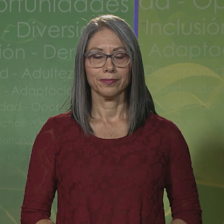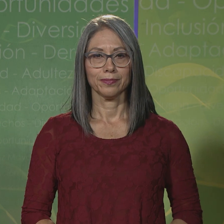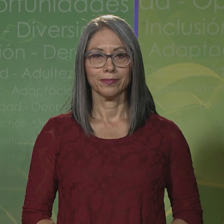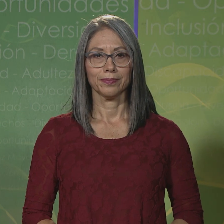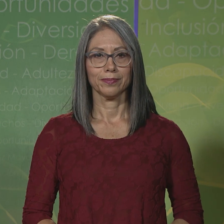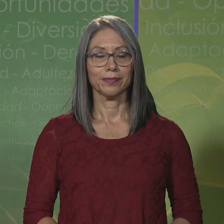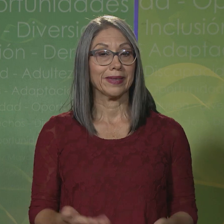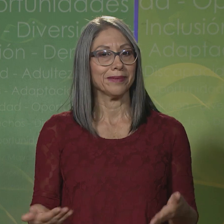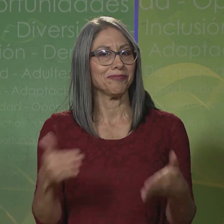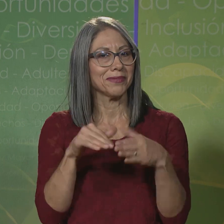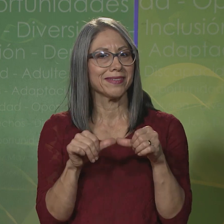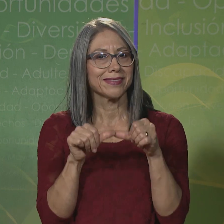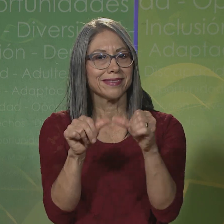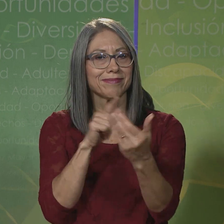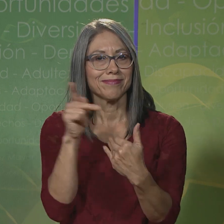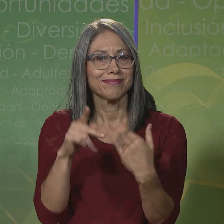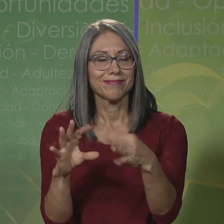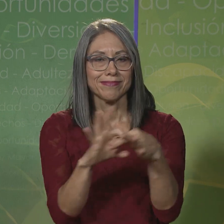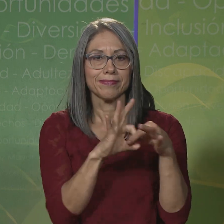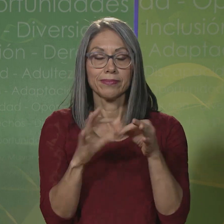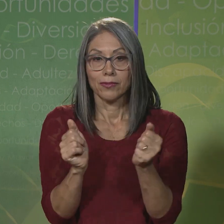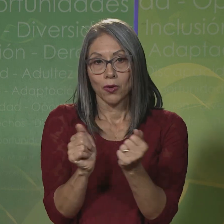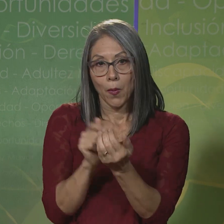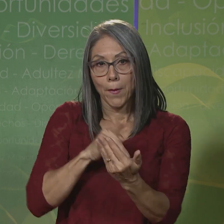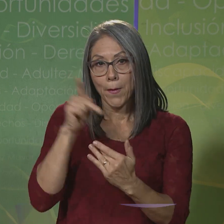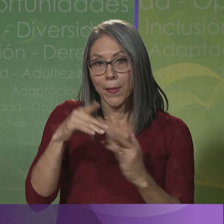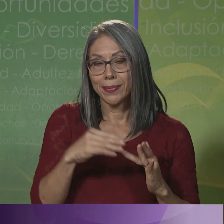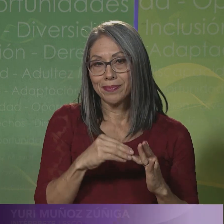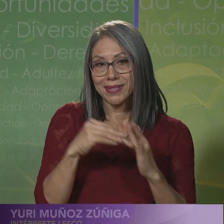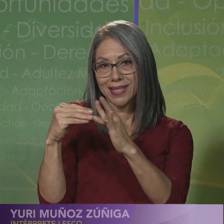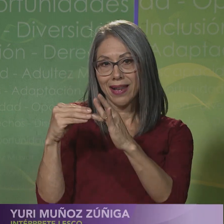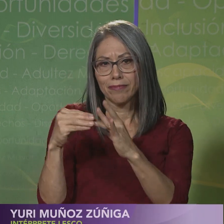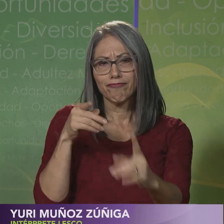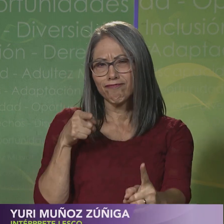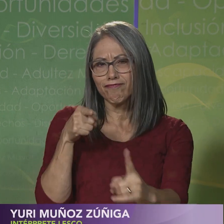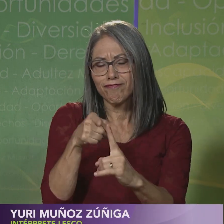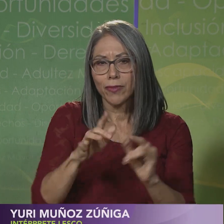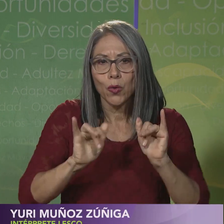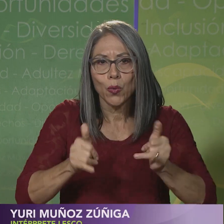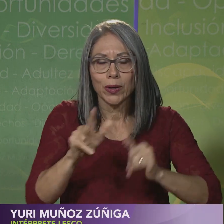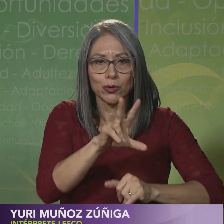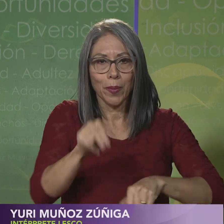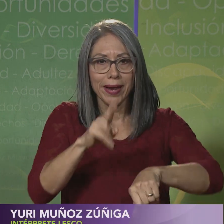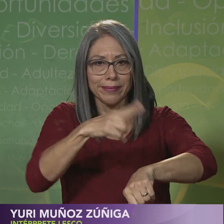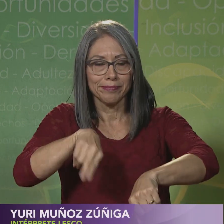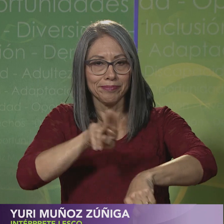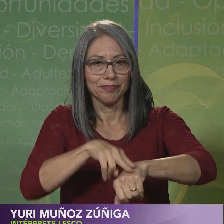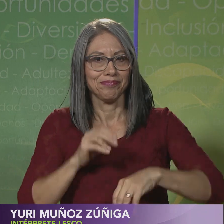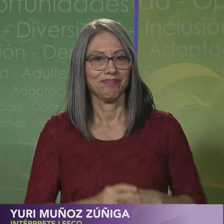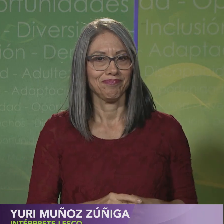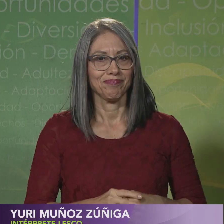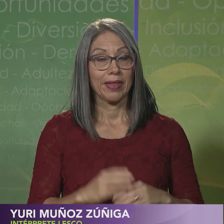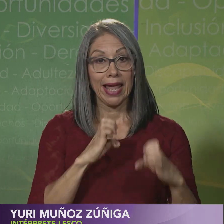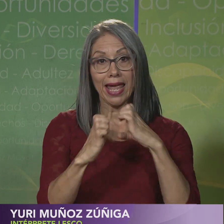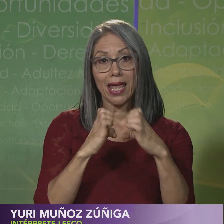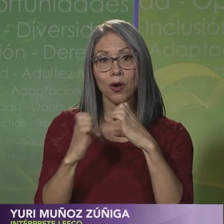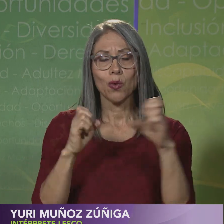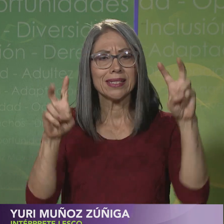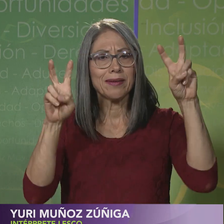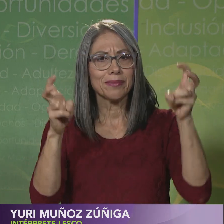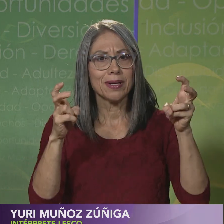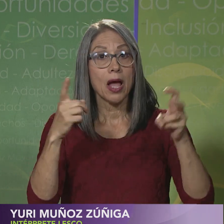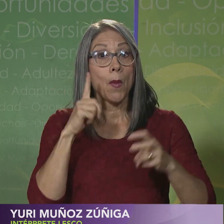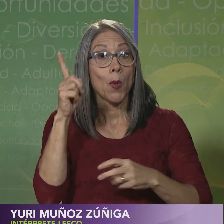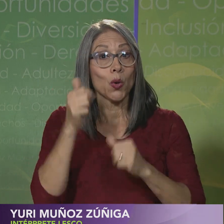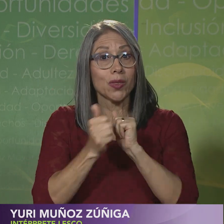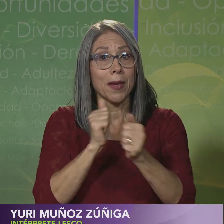Estamos de regreso en Nexos con nuestra programación especial con motivo de los Juegos Paranacionales. La encuesta por un deporte